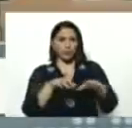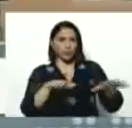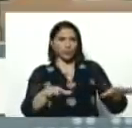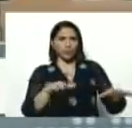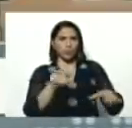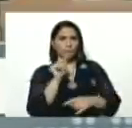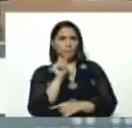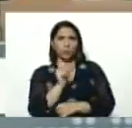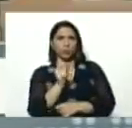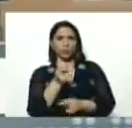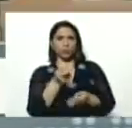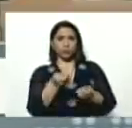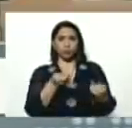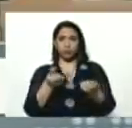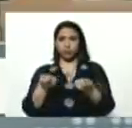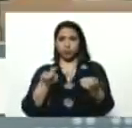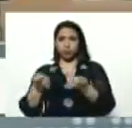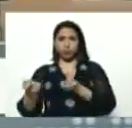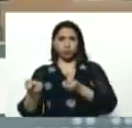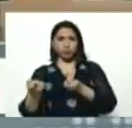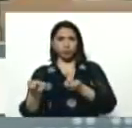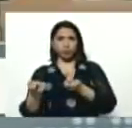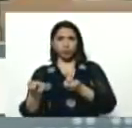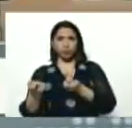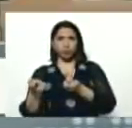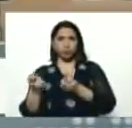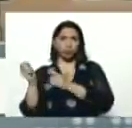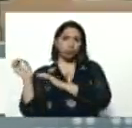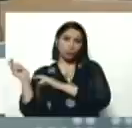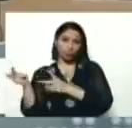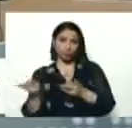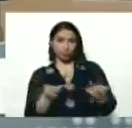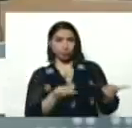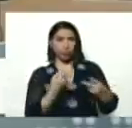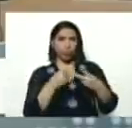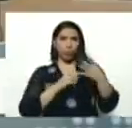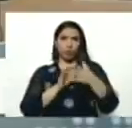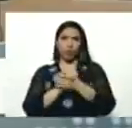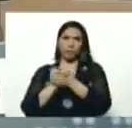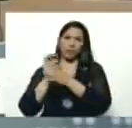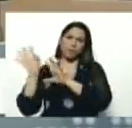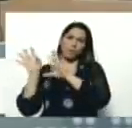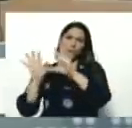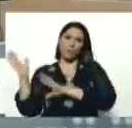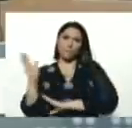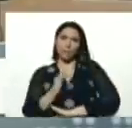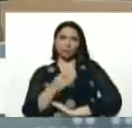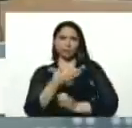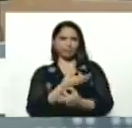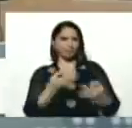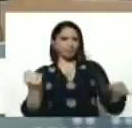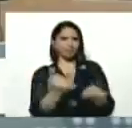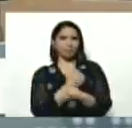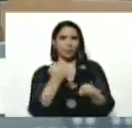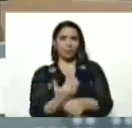puntos, para recibir a los compañeros que vienen de otros países, ha sido en verdad extraordinario el trabajo que ha hecho la juventud,